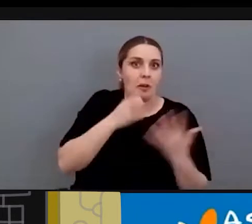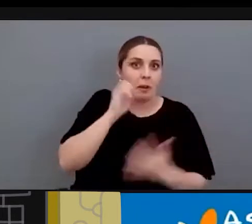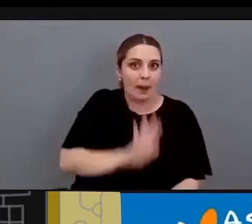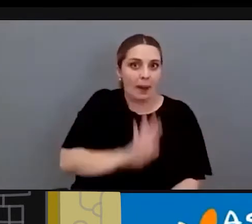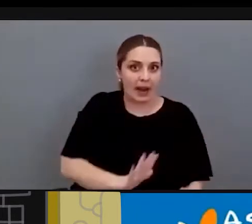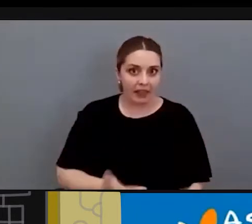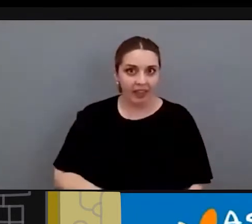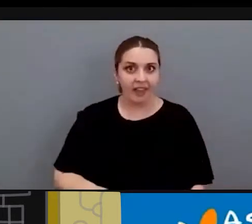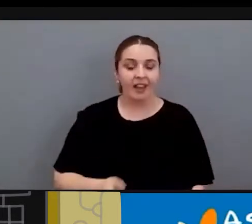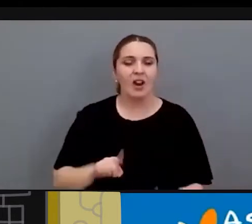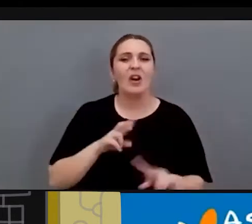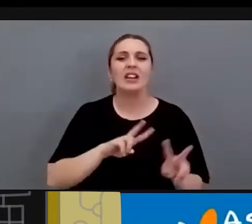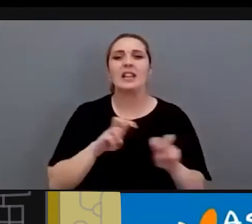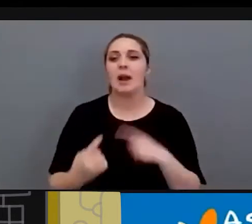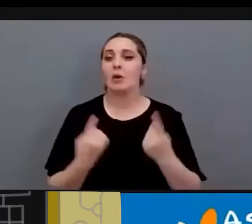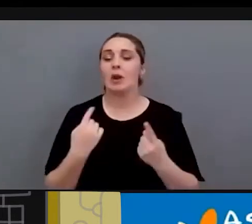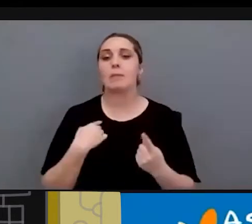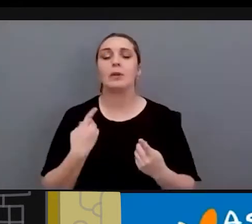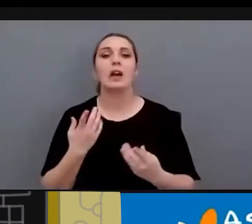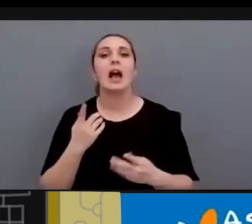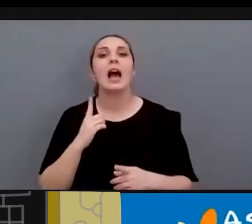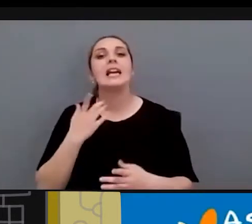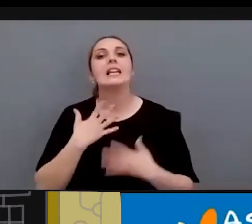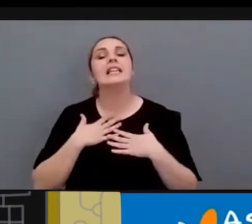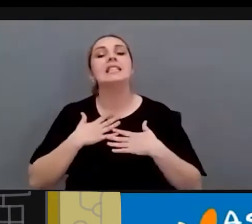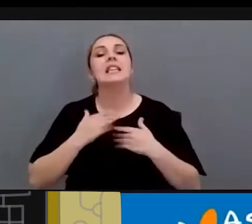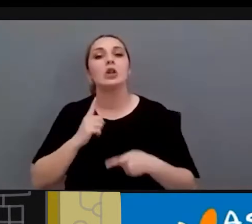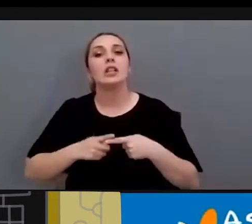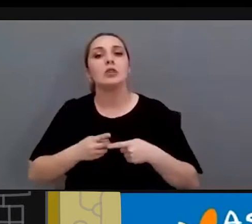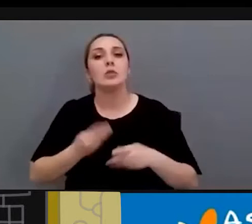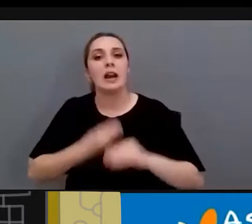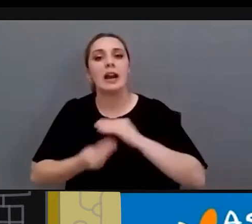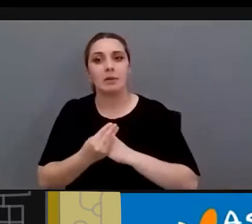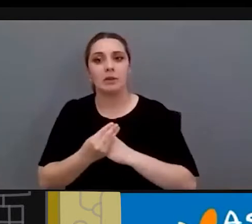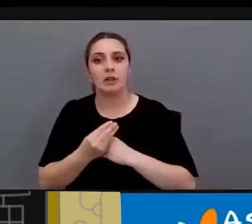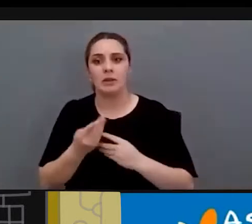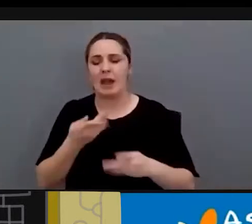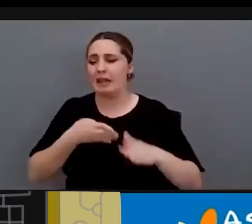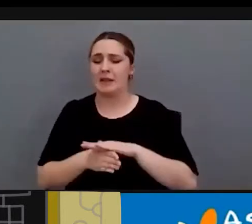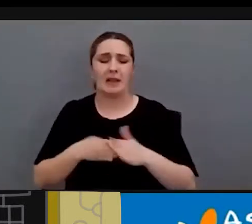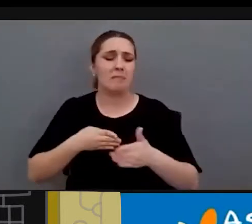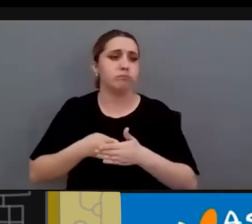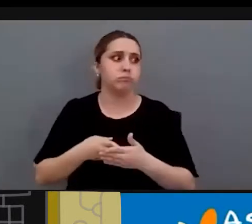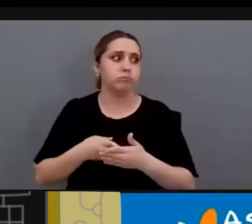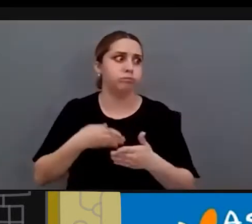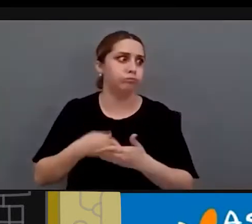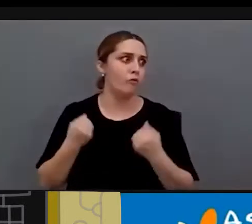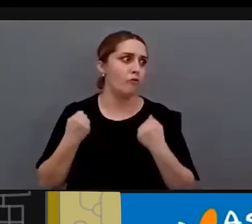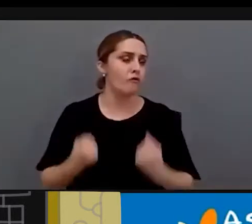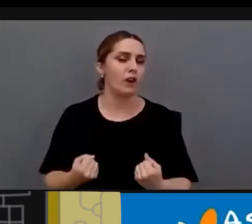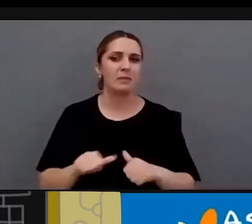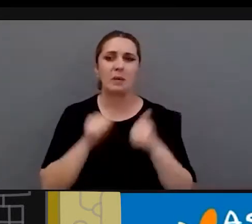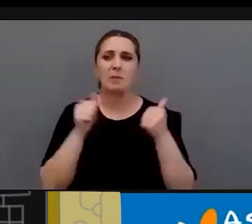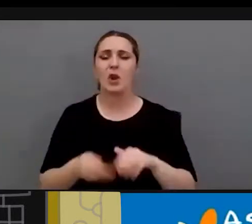Después cuestiones que tienen que ver con la salud sexual y reproductiva clarísimamente y hemos visto una falta de accesibilidad en el modelo que